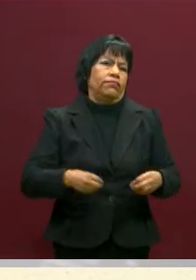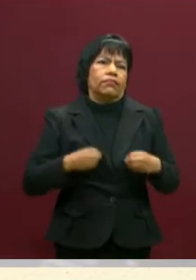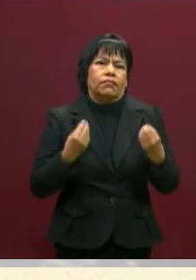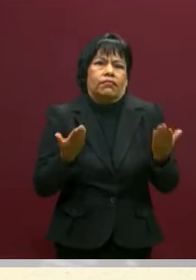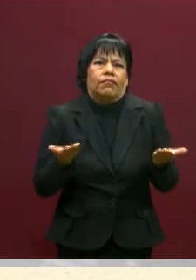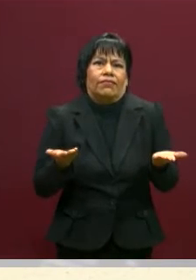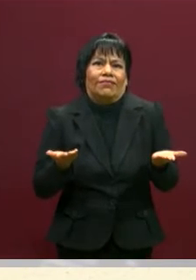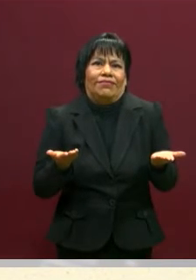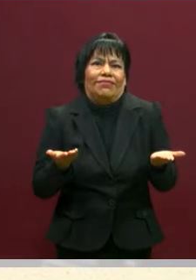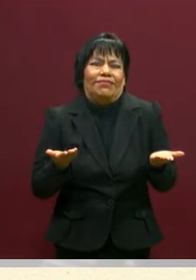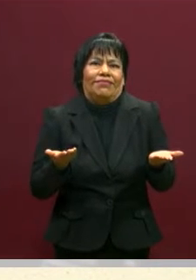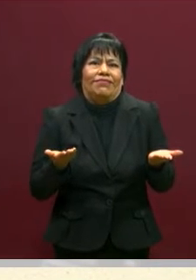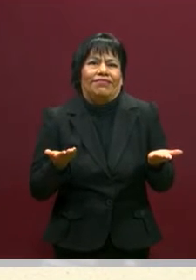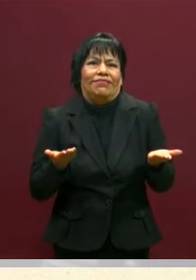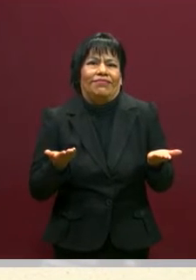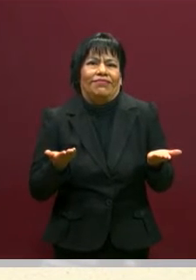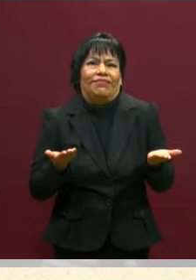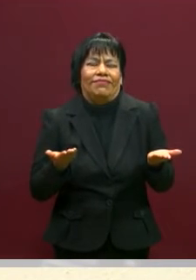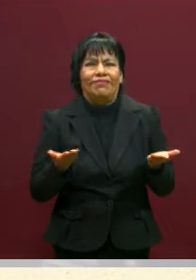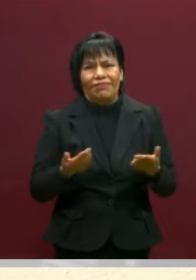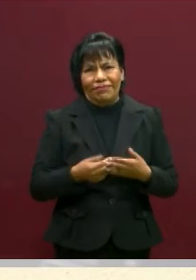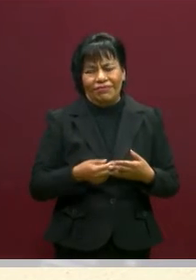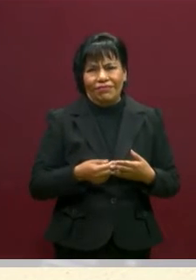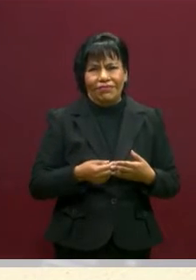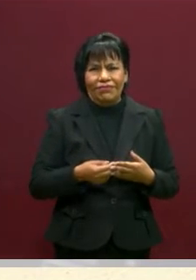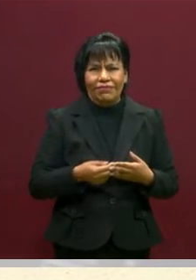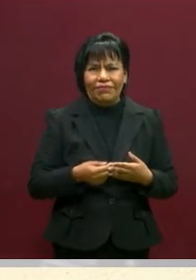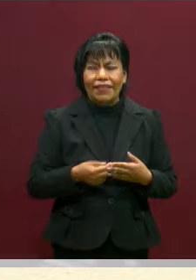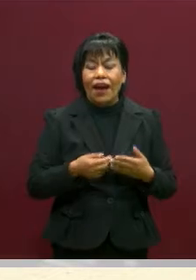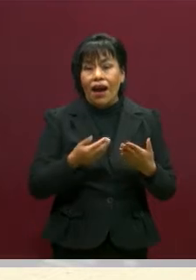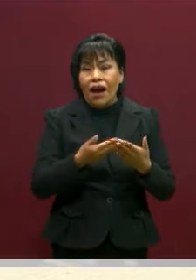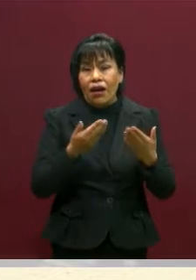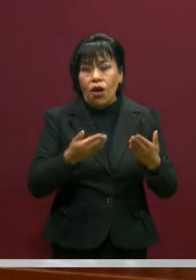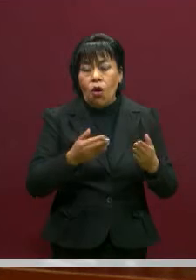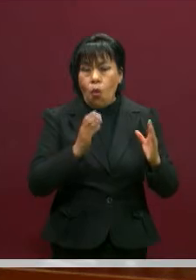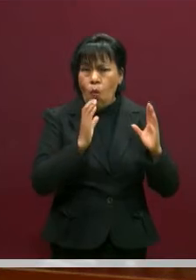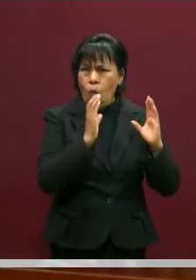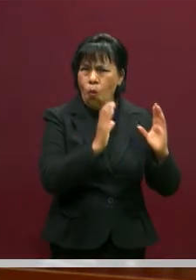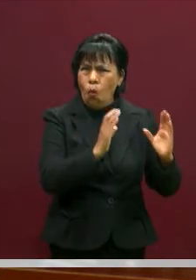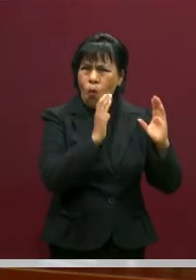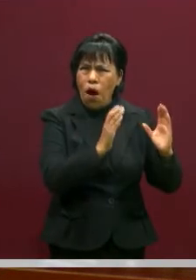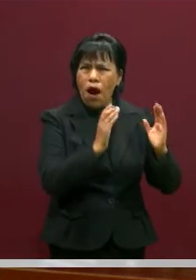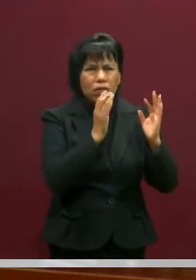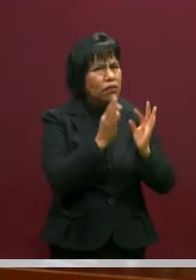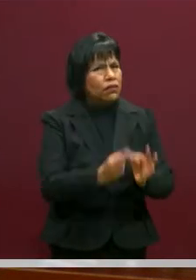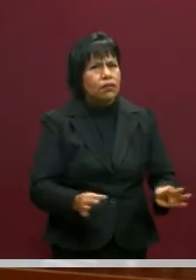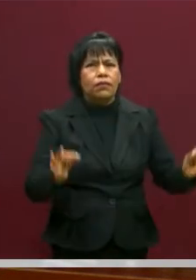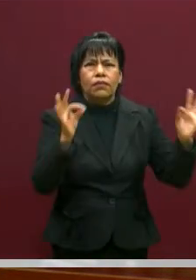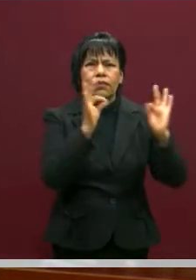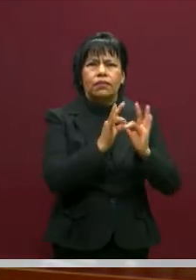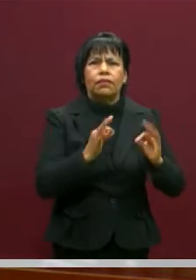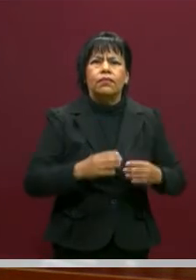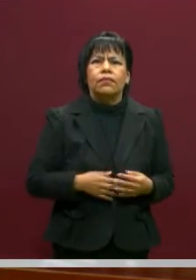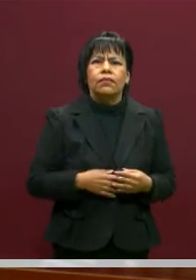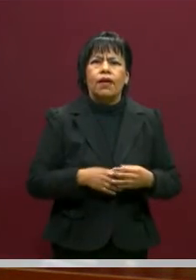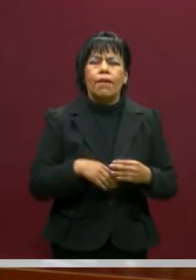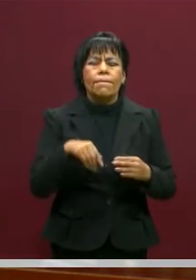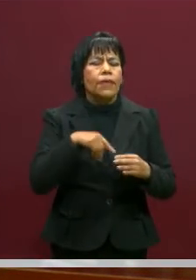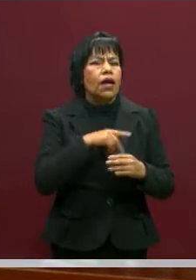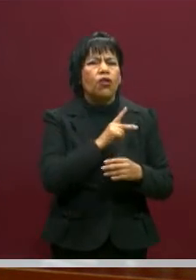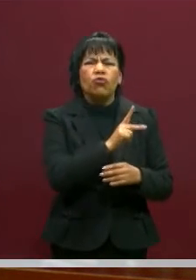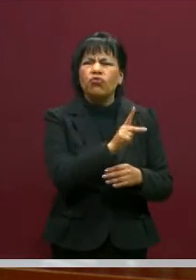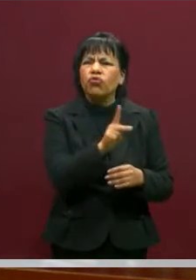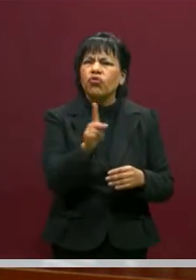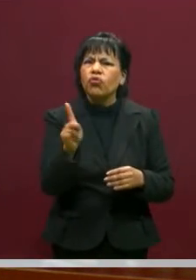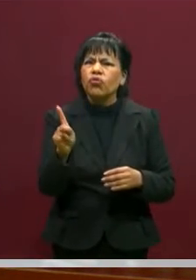Claro, tan sencillo. Tan sencillo no viviríamos. Entonces el cuidado es una parte fundamental. Y para todos, si